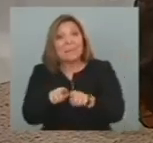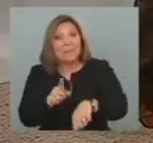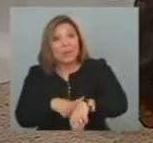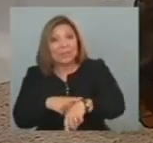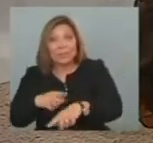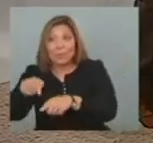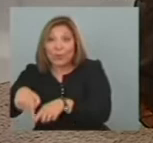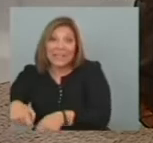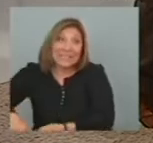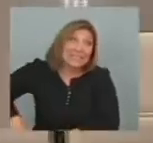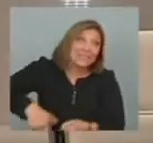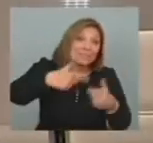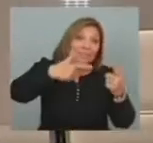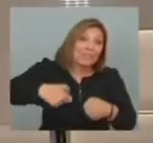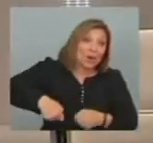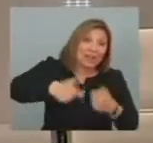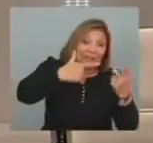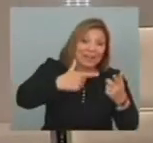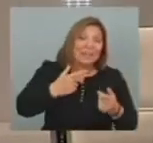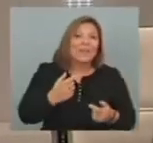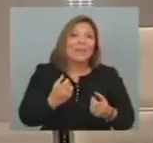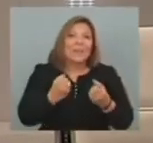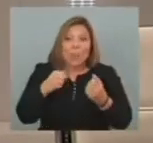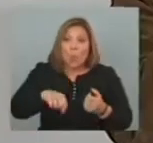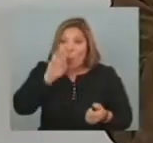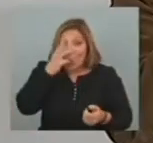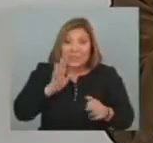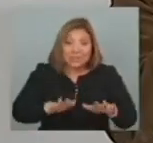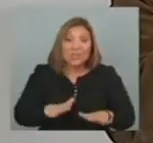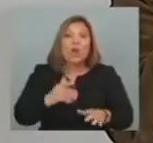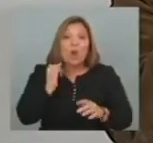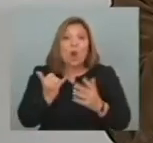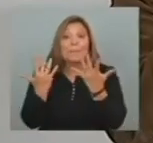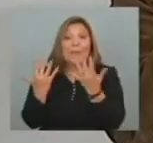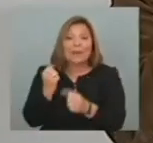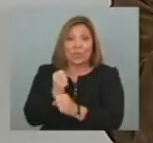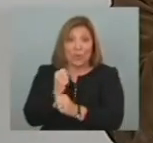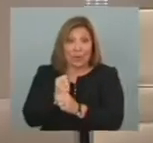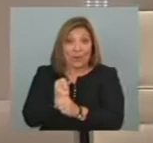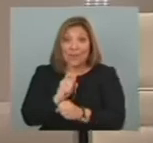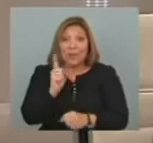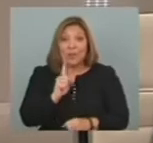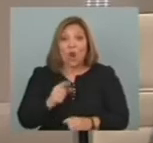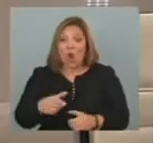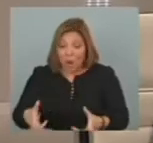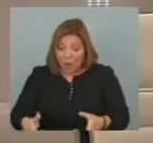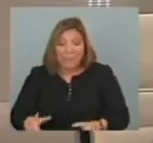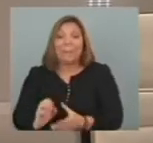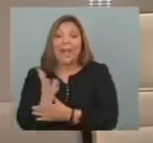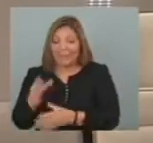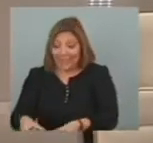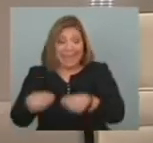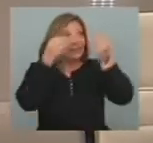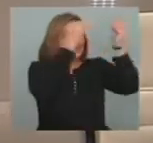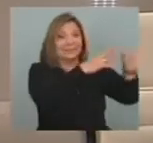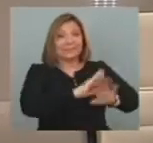exportación De bienes uruguayos Con valor agregado Y no materias primas Que de pronto Es lo que nos pasa